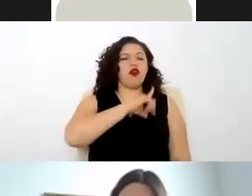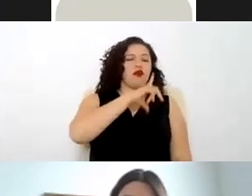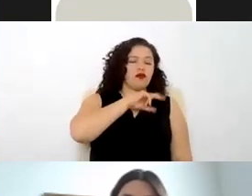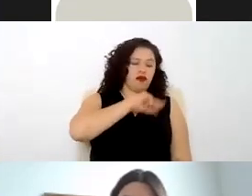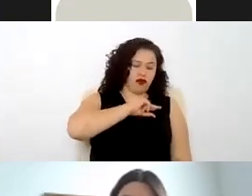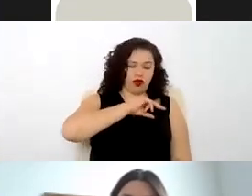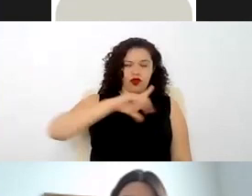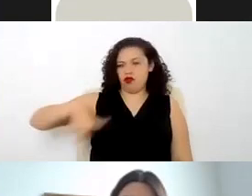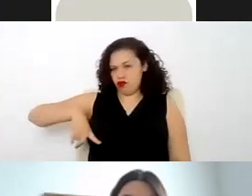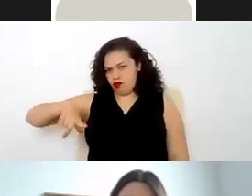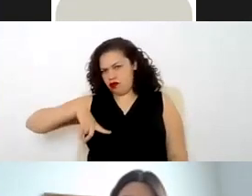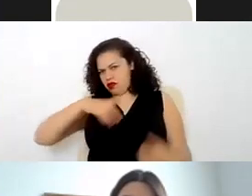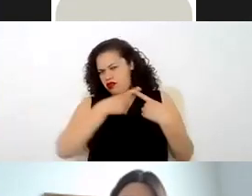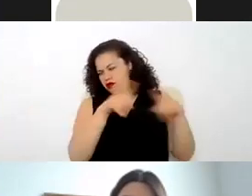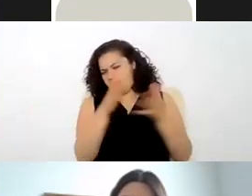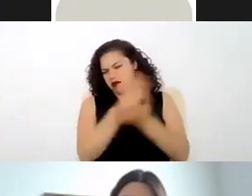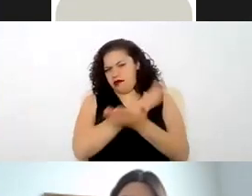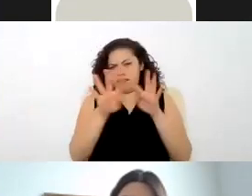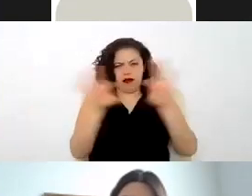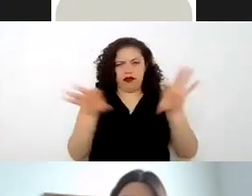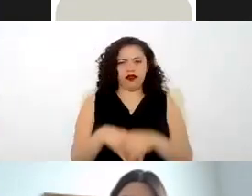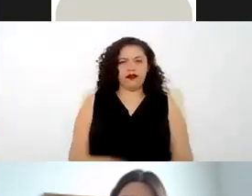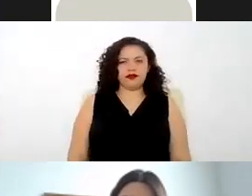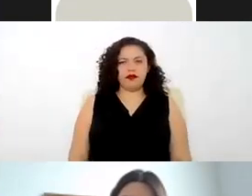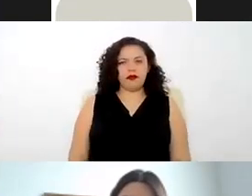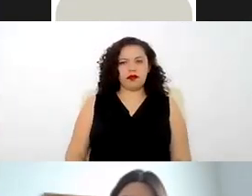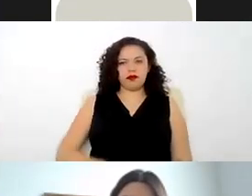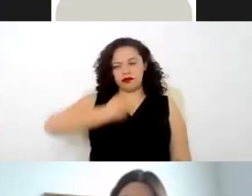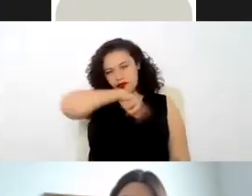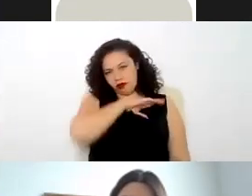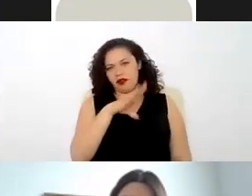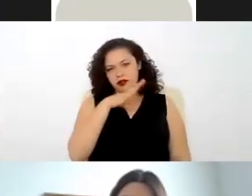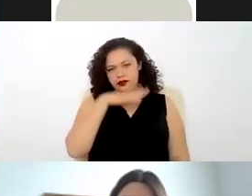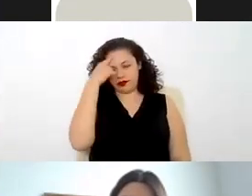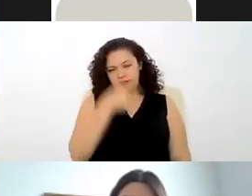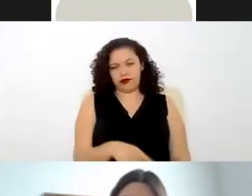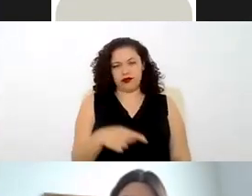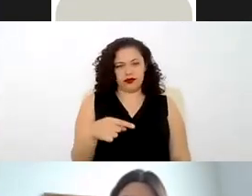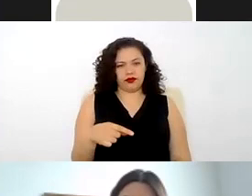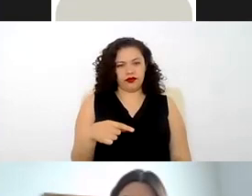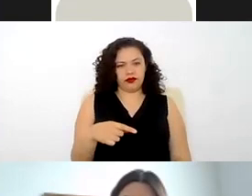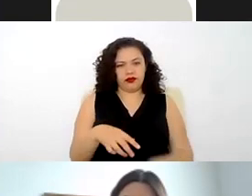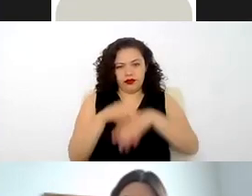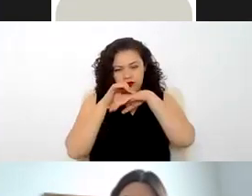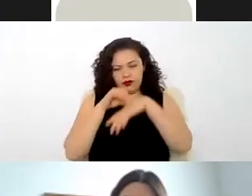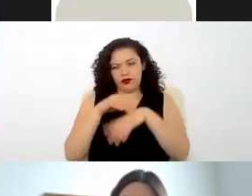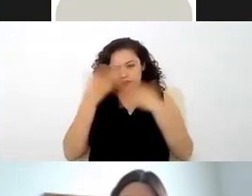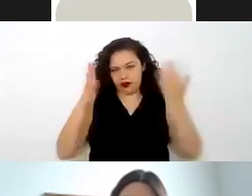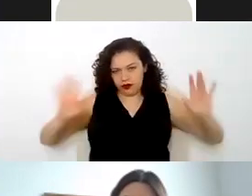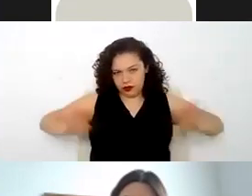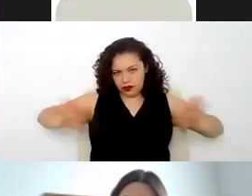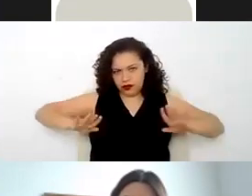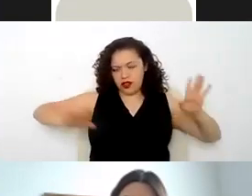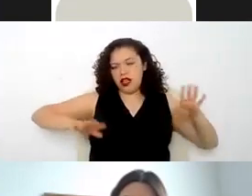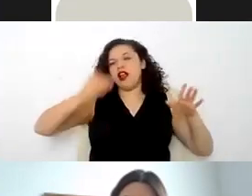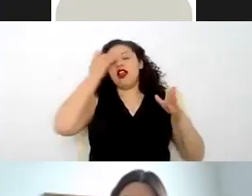Justamente vemos que aquí citamos uno de los principios en los cuales se materializa esta característica que vamos a ver alrededor